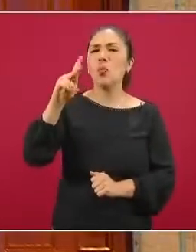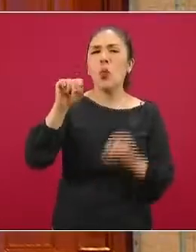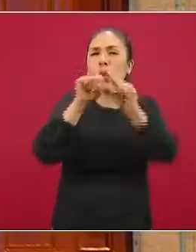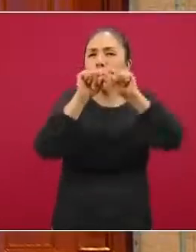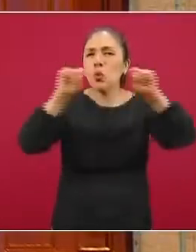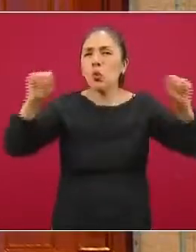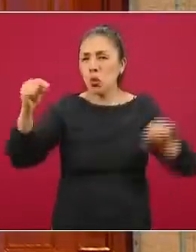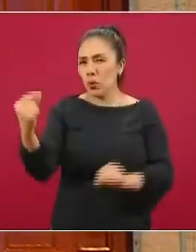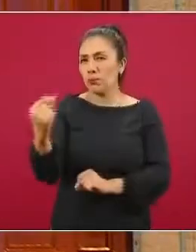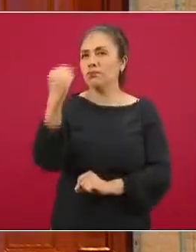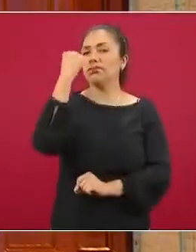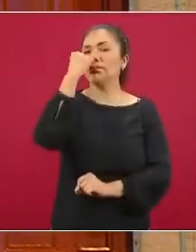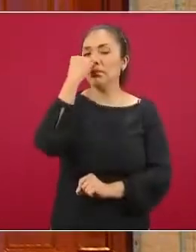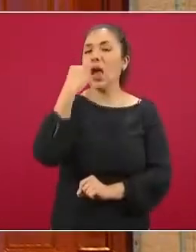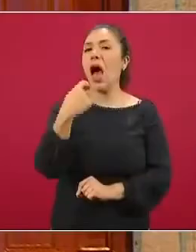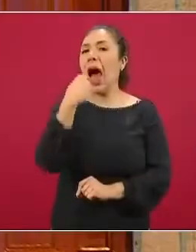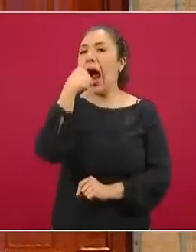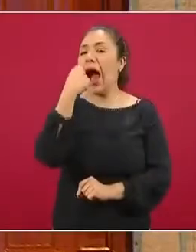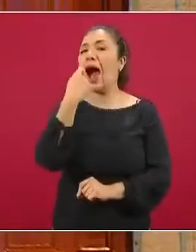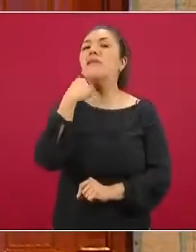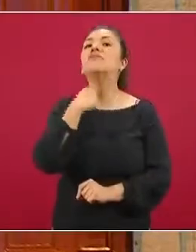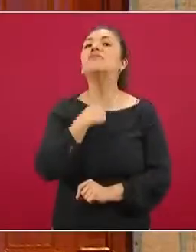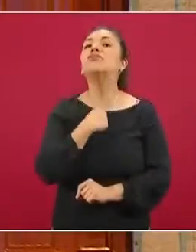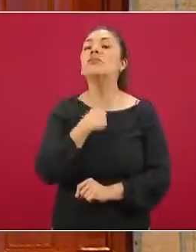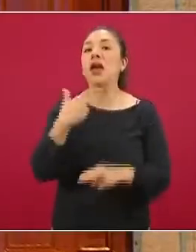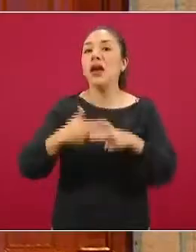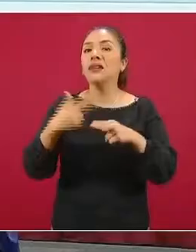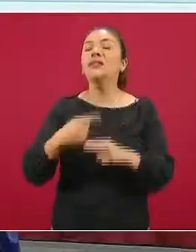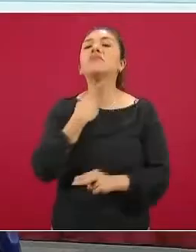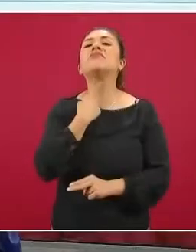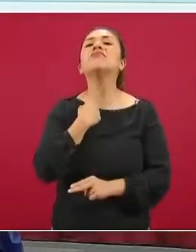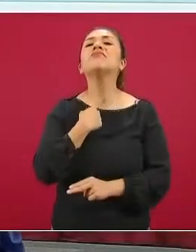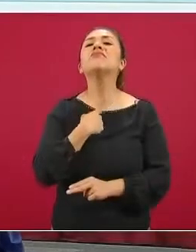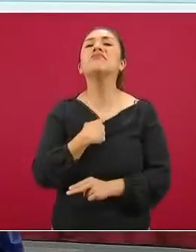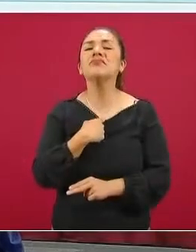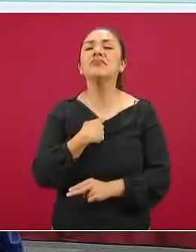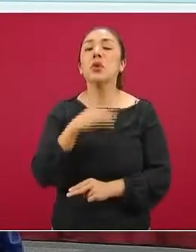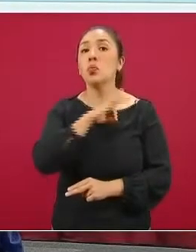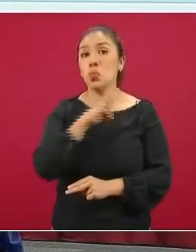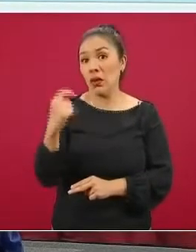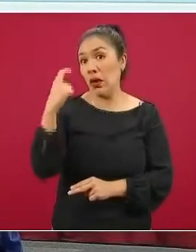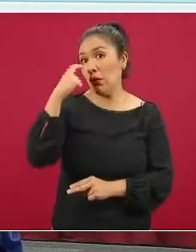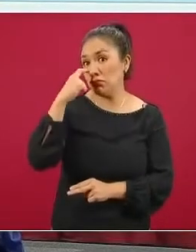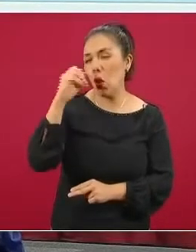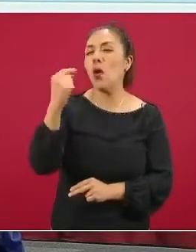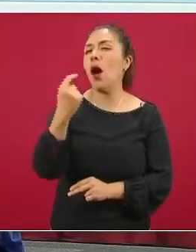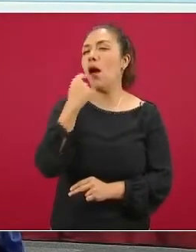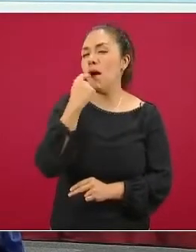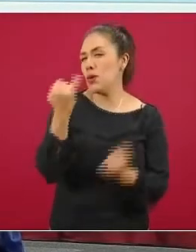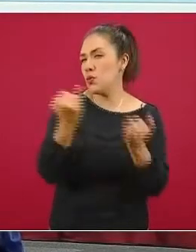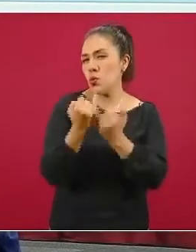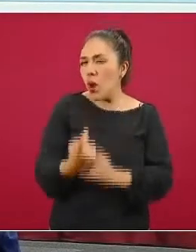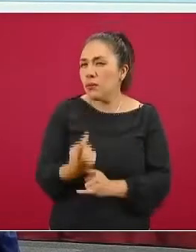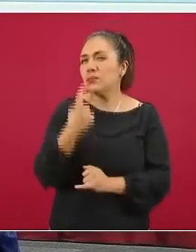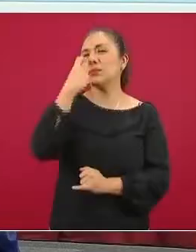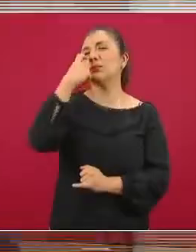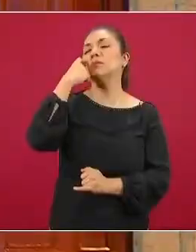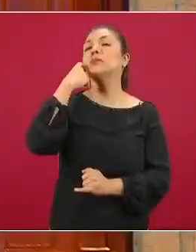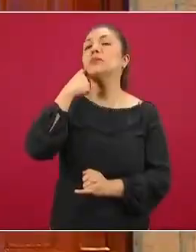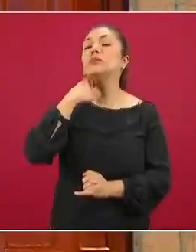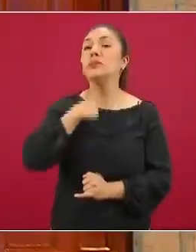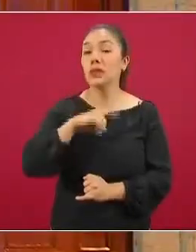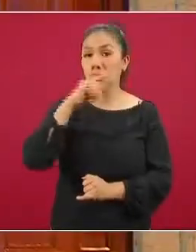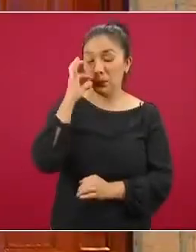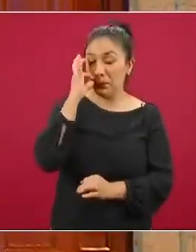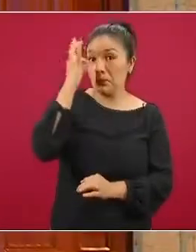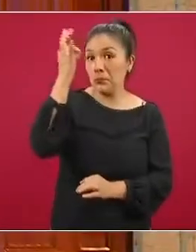introduce en la cavidad oral, llegando hasta la cavidad faringia, puede ser por la vía nasal o puede ser por la vía oral y luego con esta